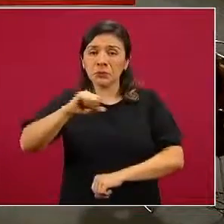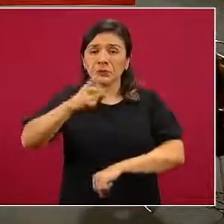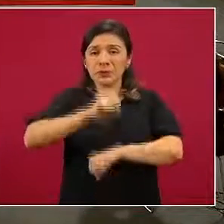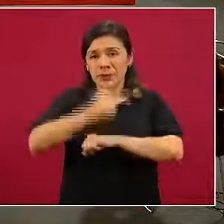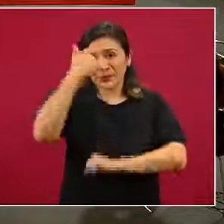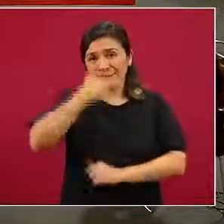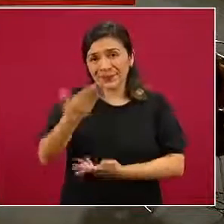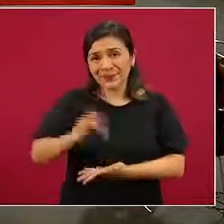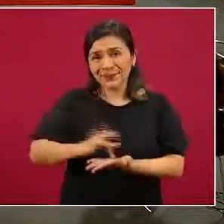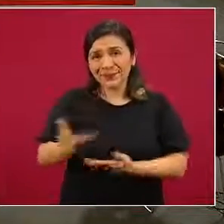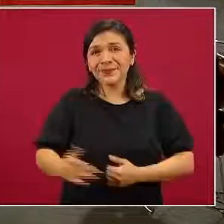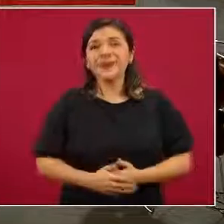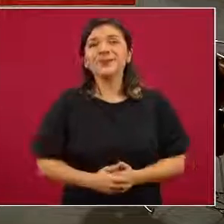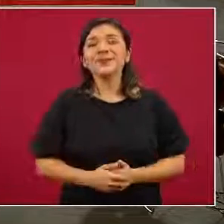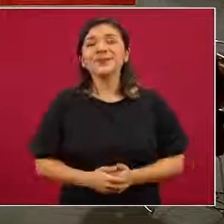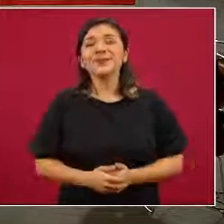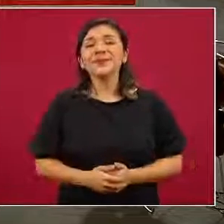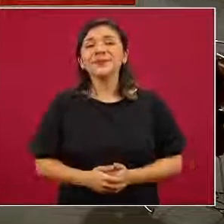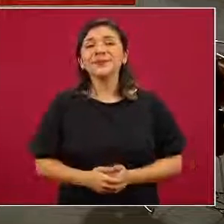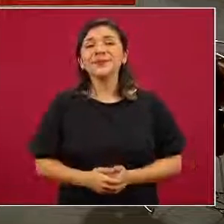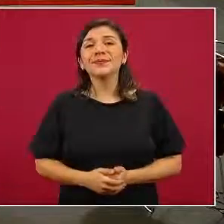noche. Gracias. Muchas gracias, doctor. A lo mía.